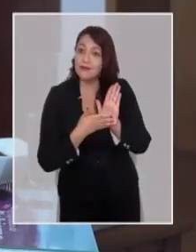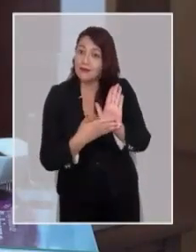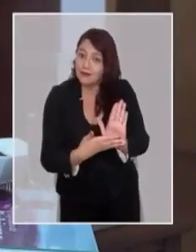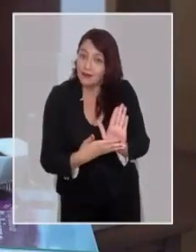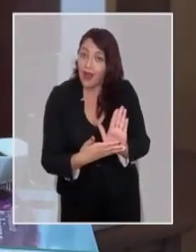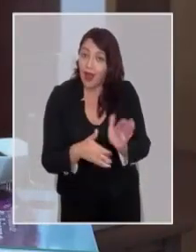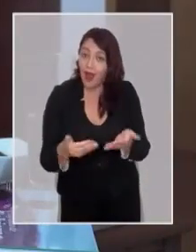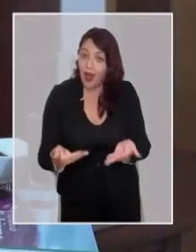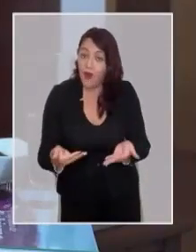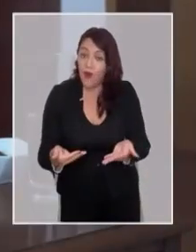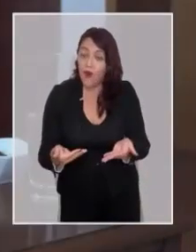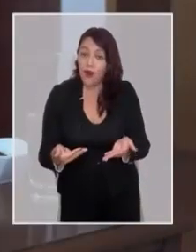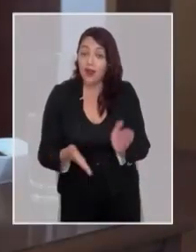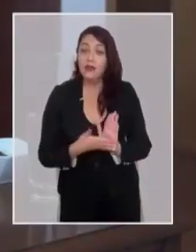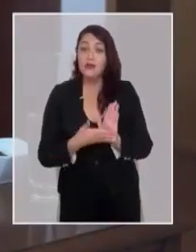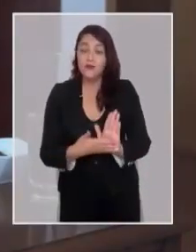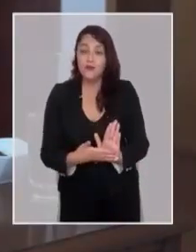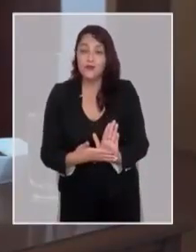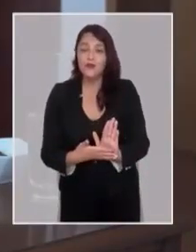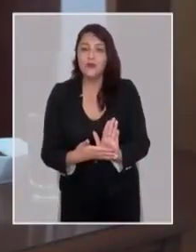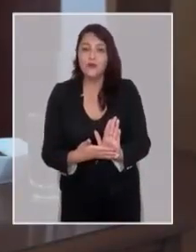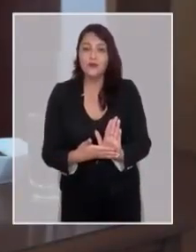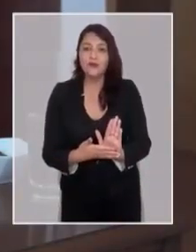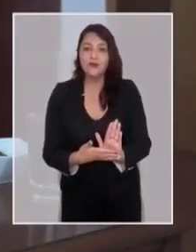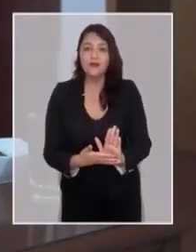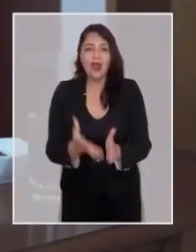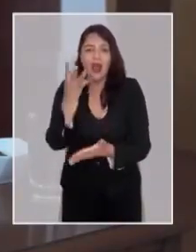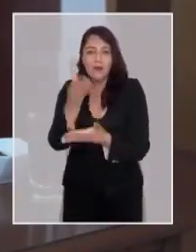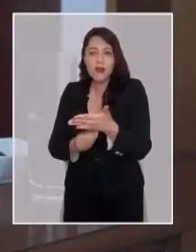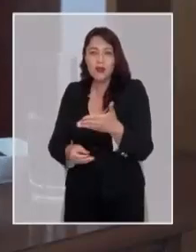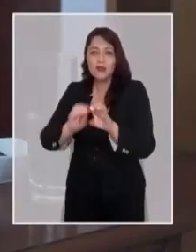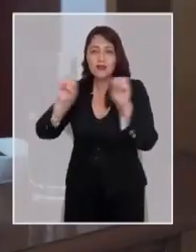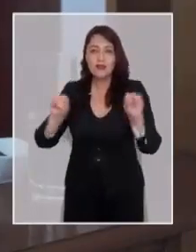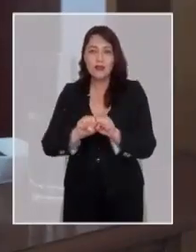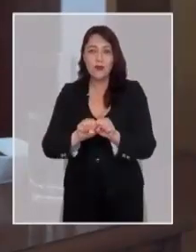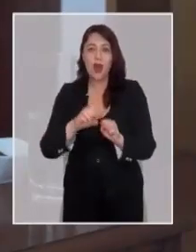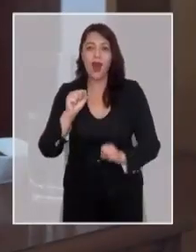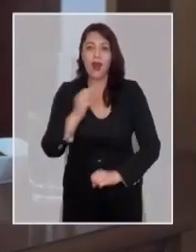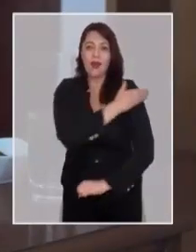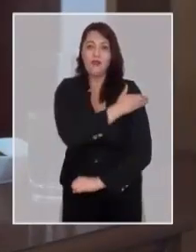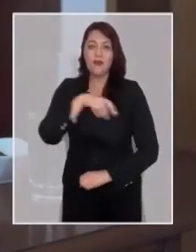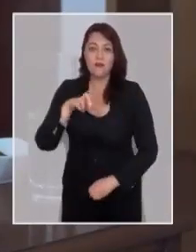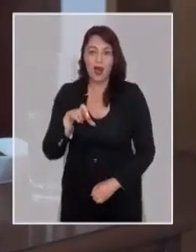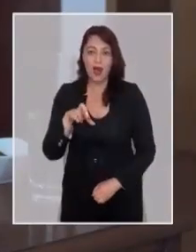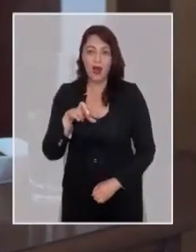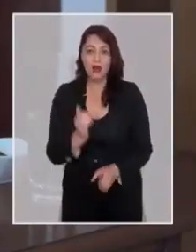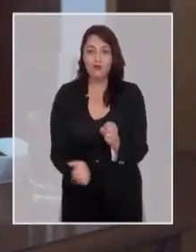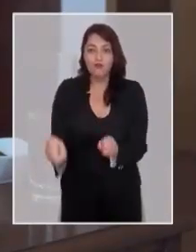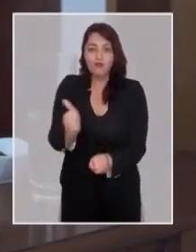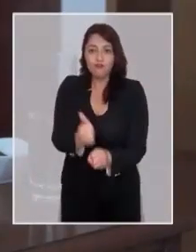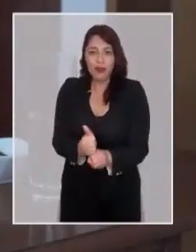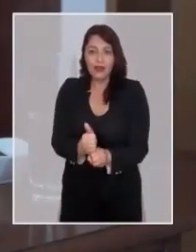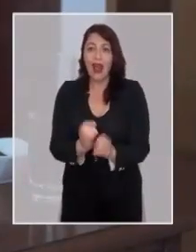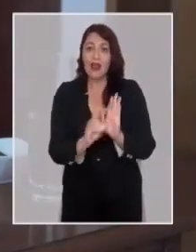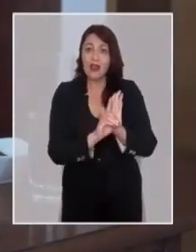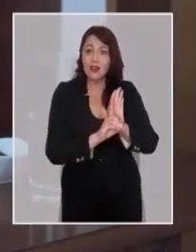leérselos al tiro. Señala que terminaremos con el sistema de la AFP,